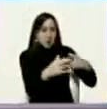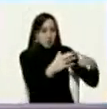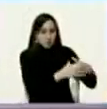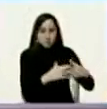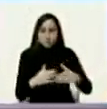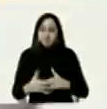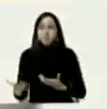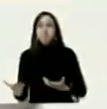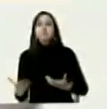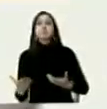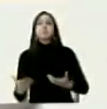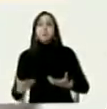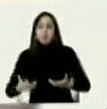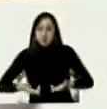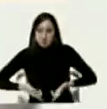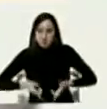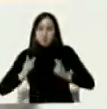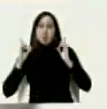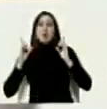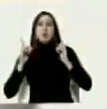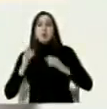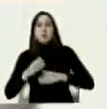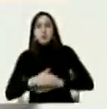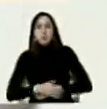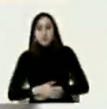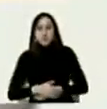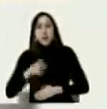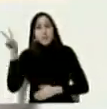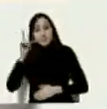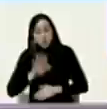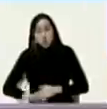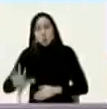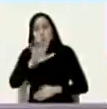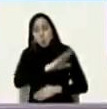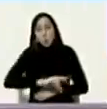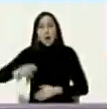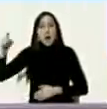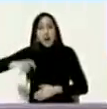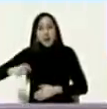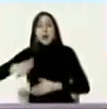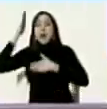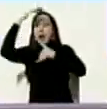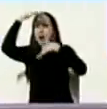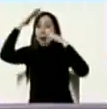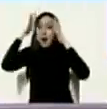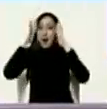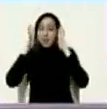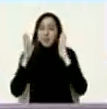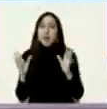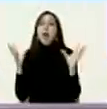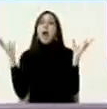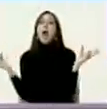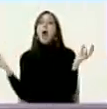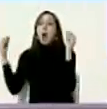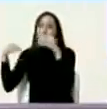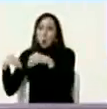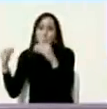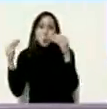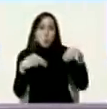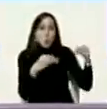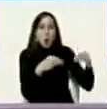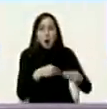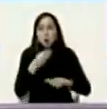a favor de nuestro país que vayamos haciendo consensos parciales